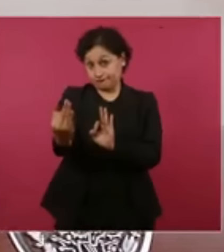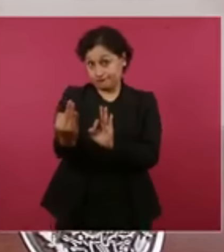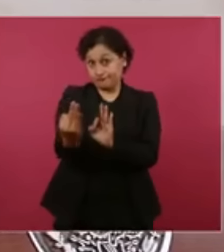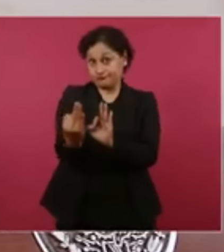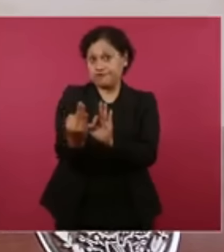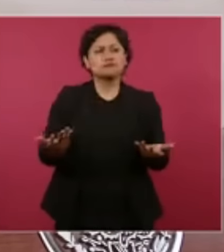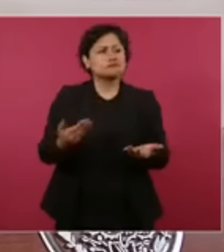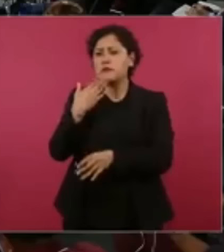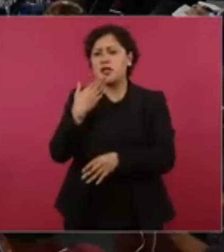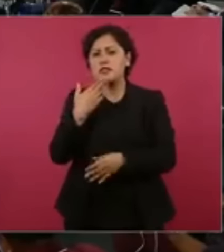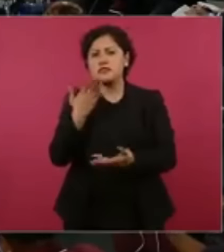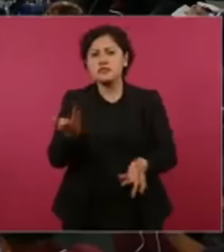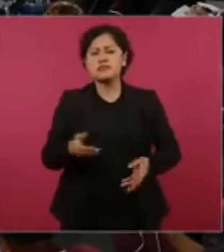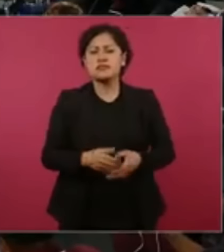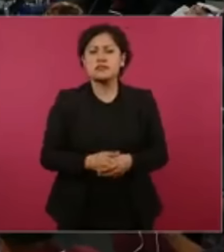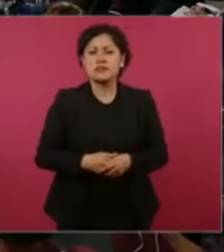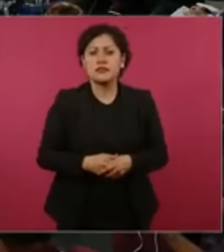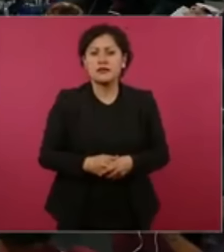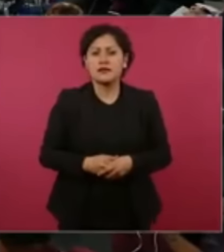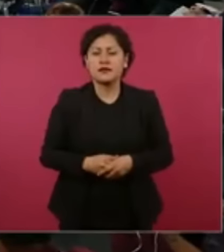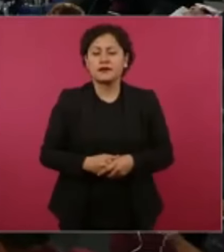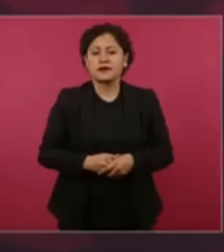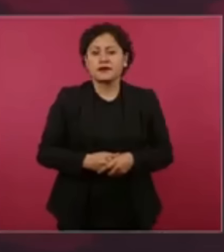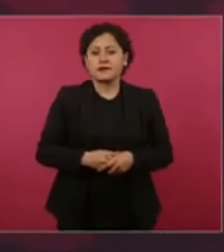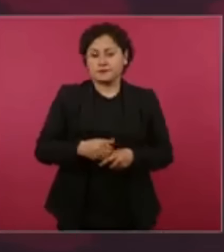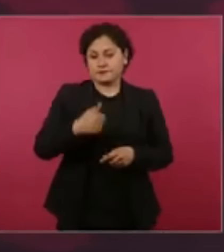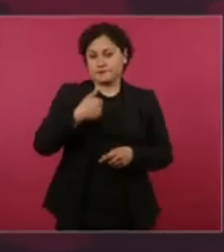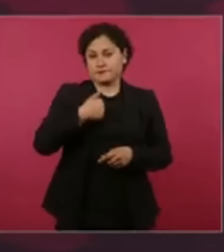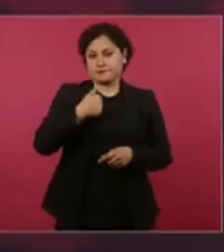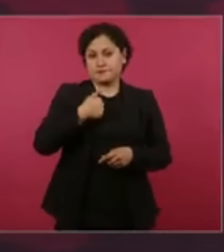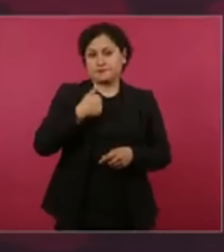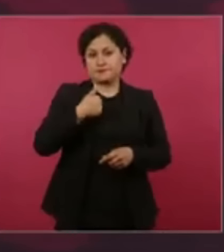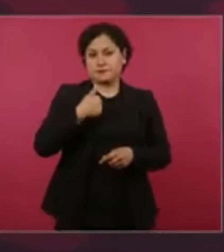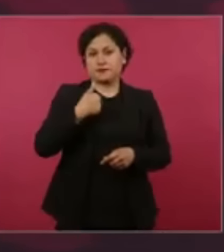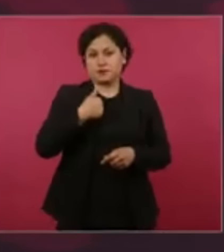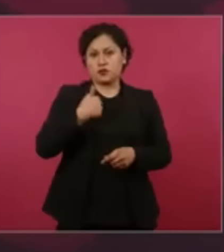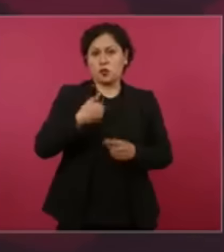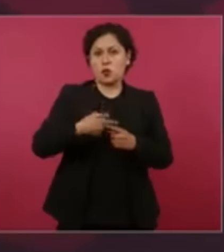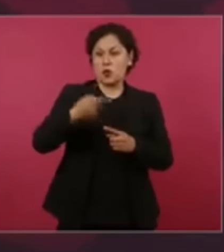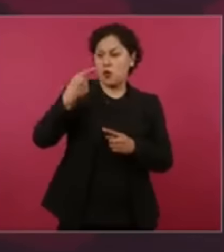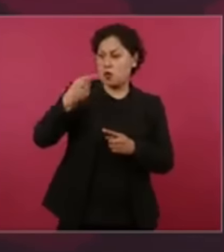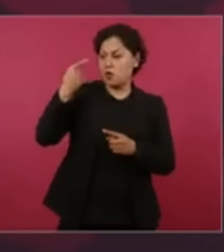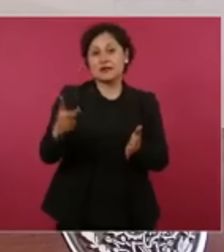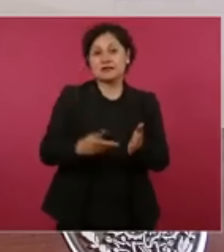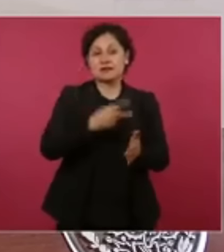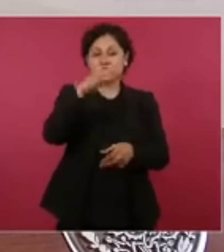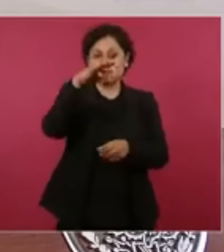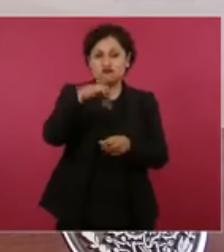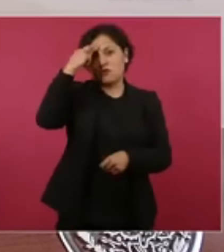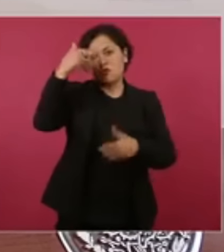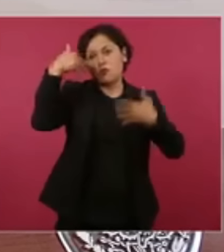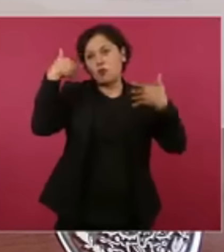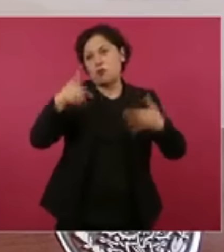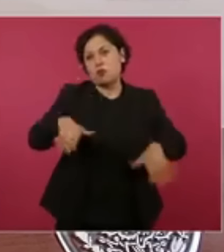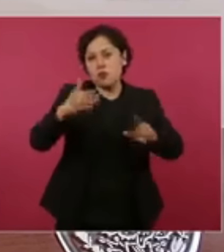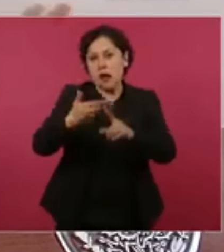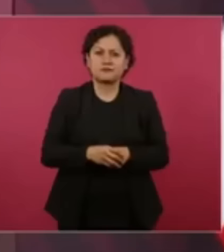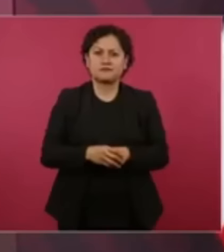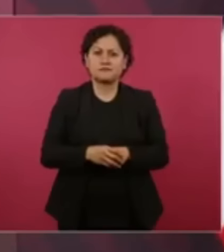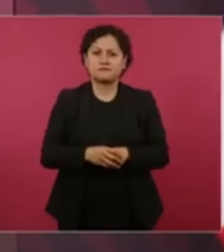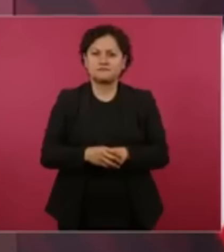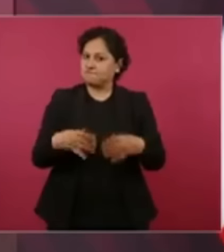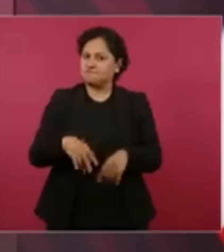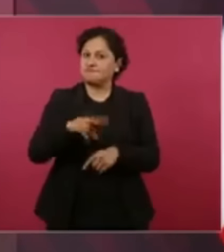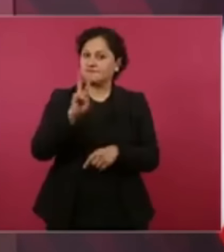Y todo va bien. A mí me tocó estar en tres elecciones presidenciales. Estaba más caliente. Ahora está la